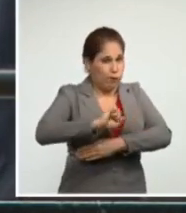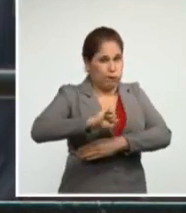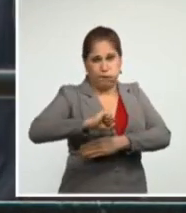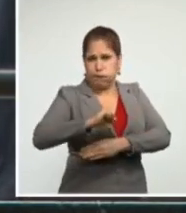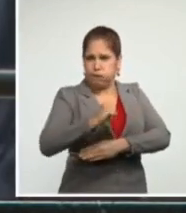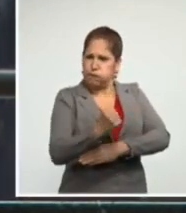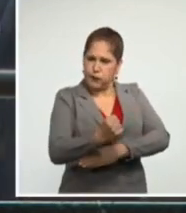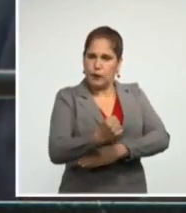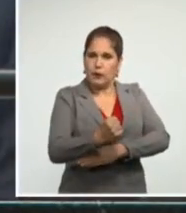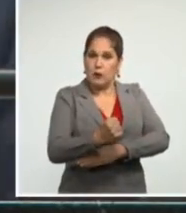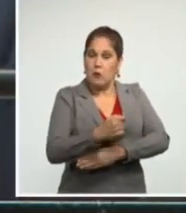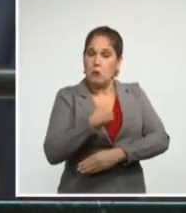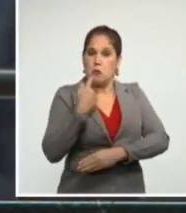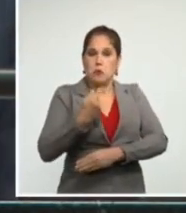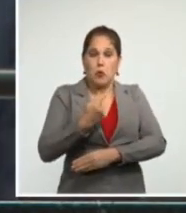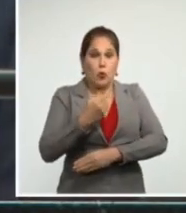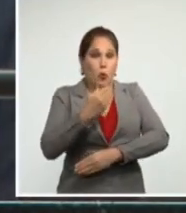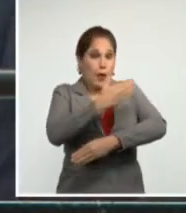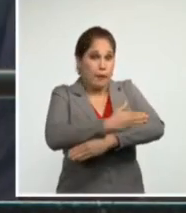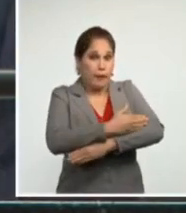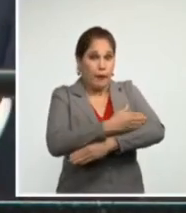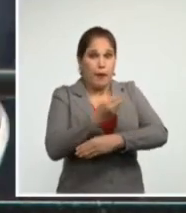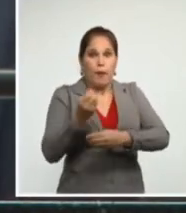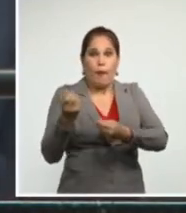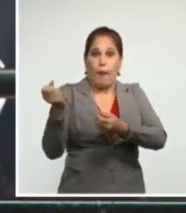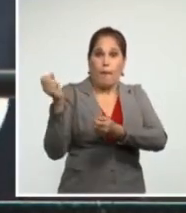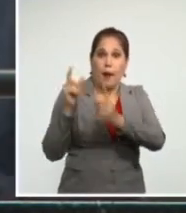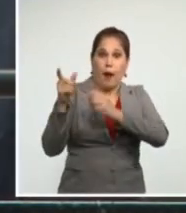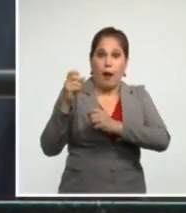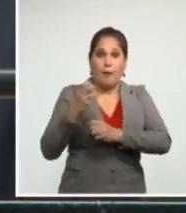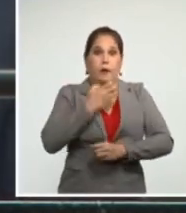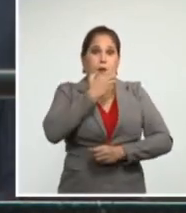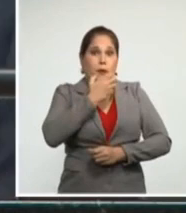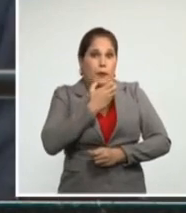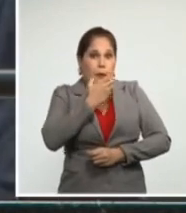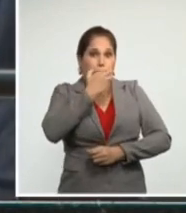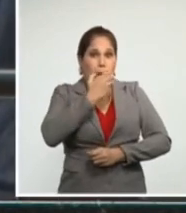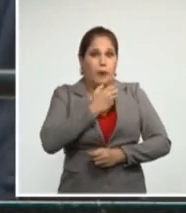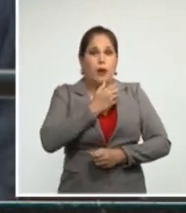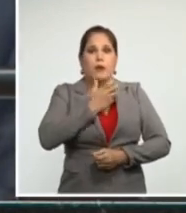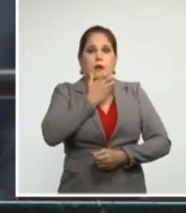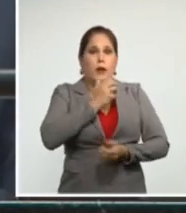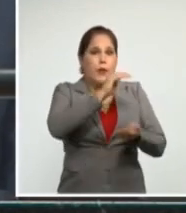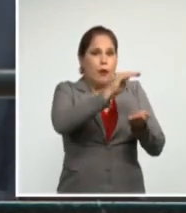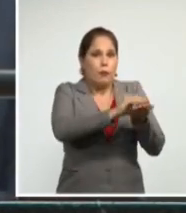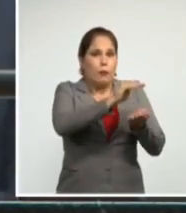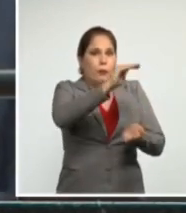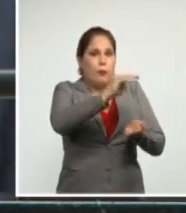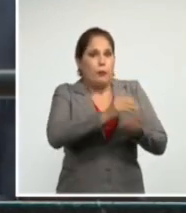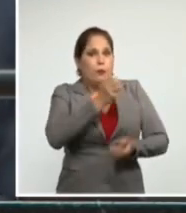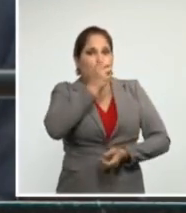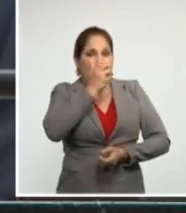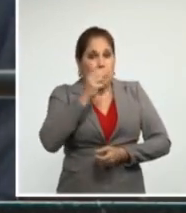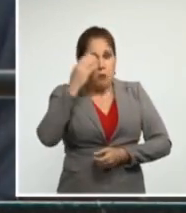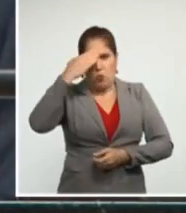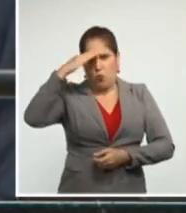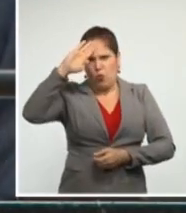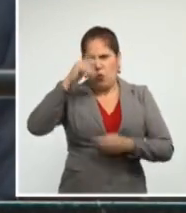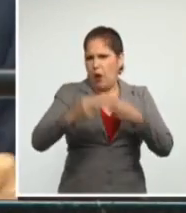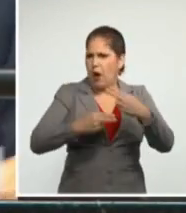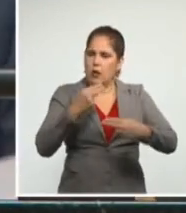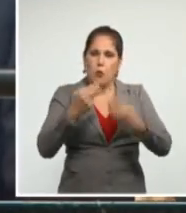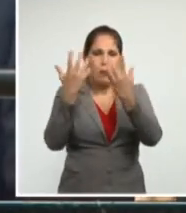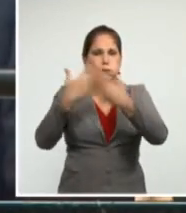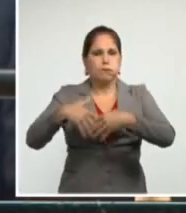impidió el suministro de ventiladores pulmonares, Cuba desarrolló su producción